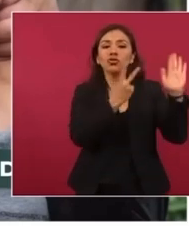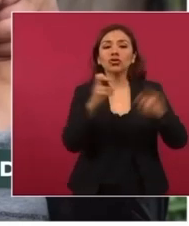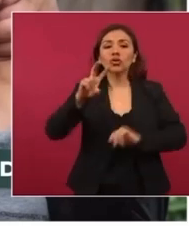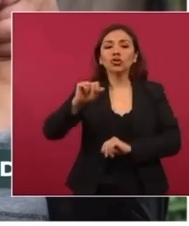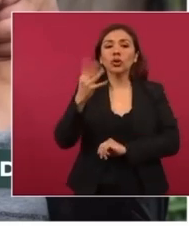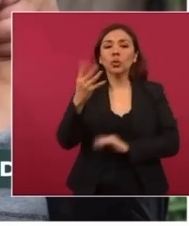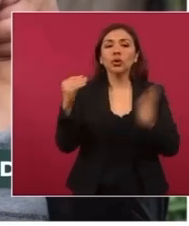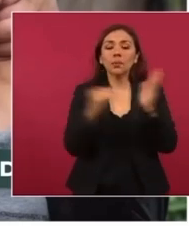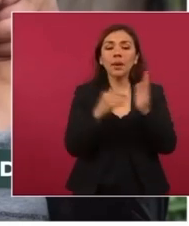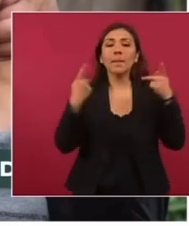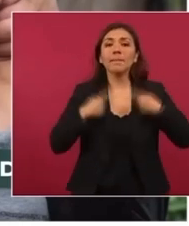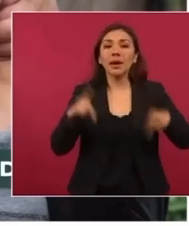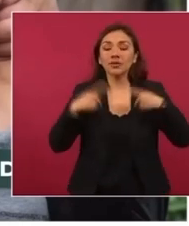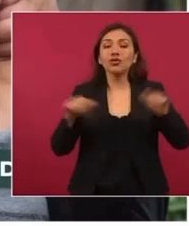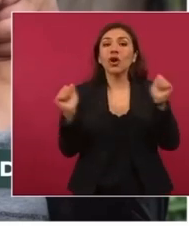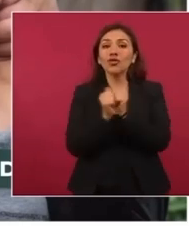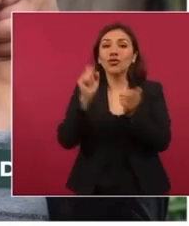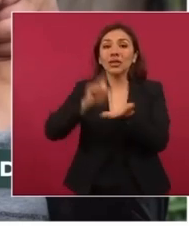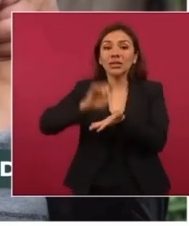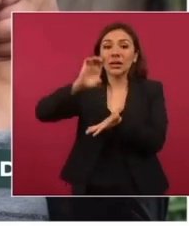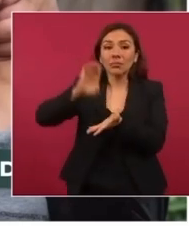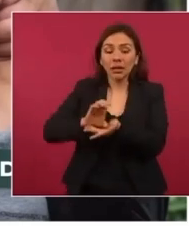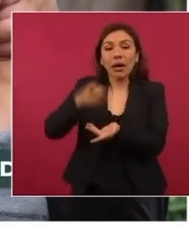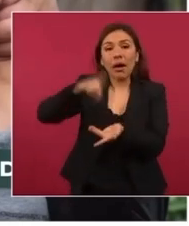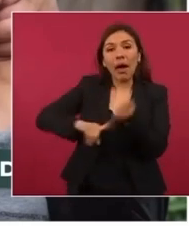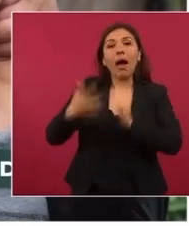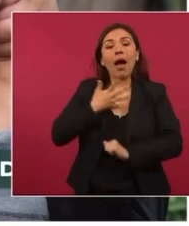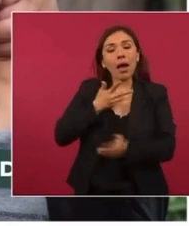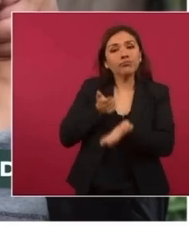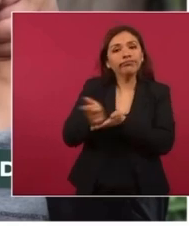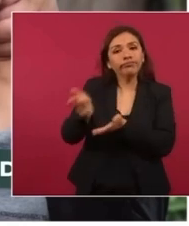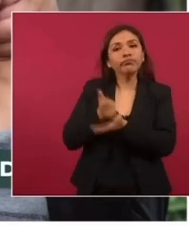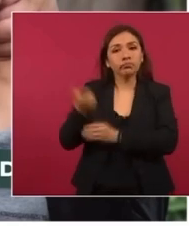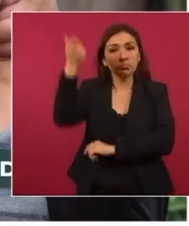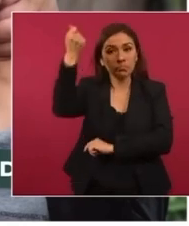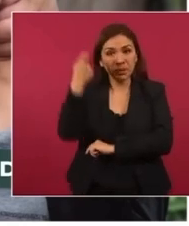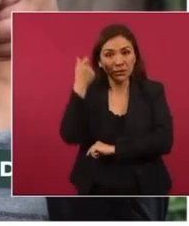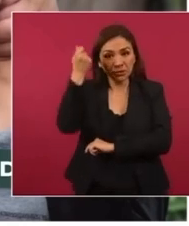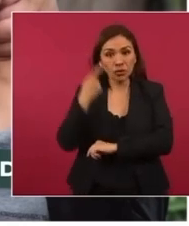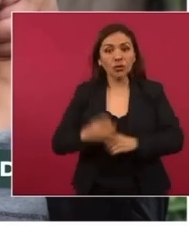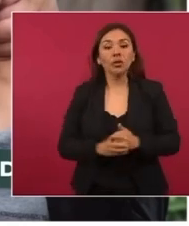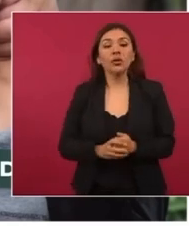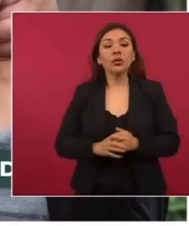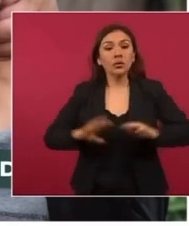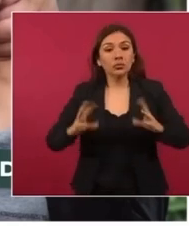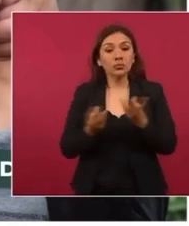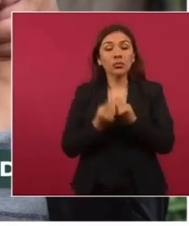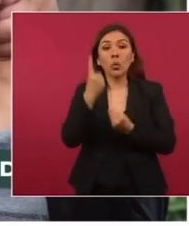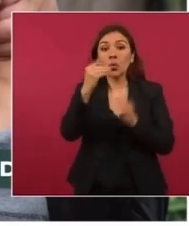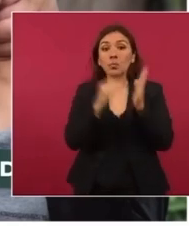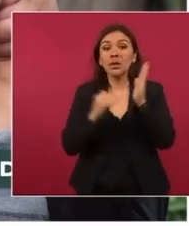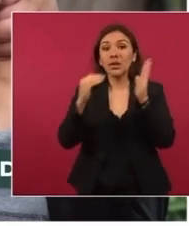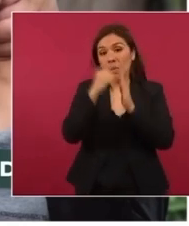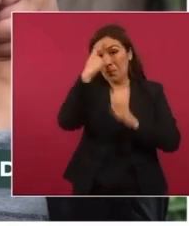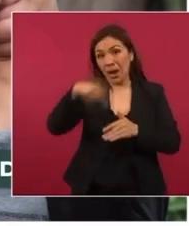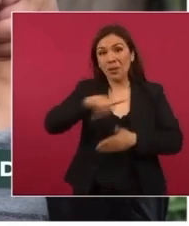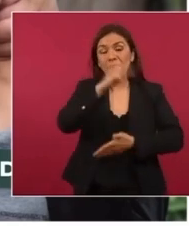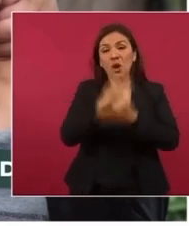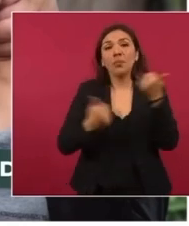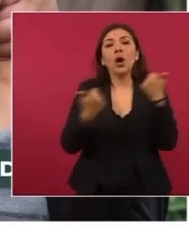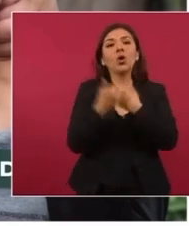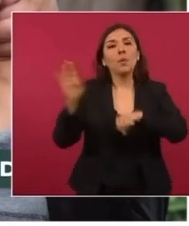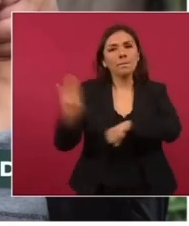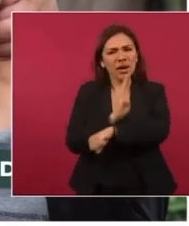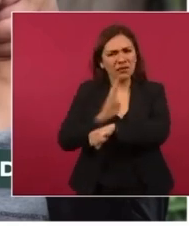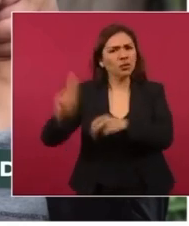mil personas con discapacidad que reciben esta pensión, un millón del programa que beneficia de